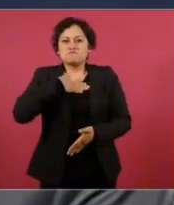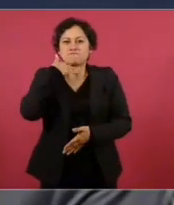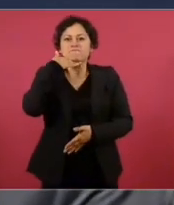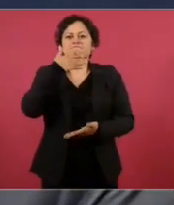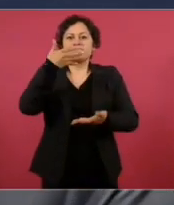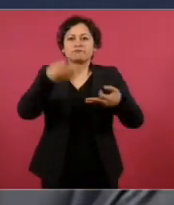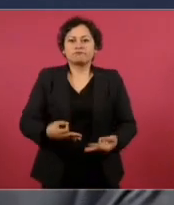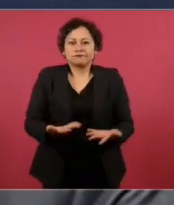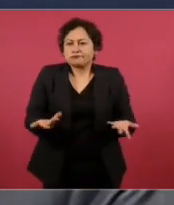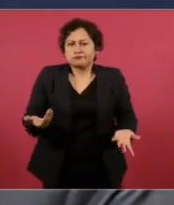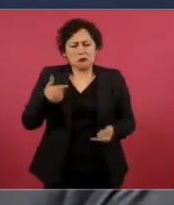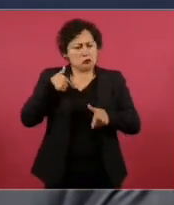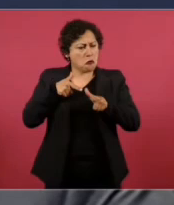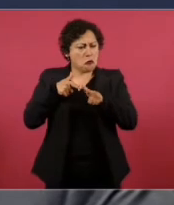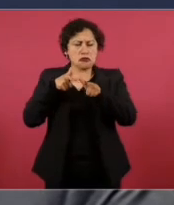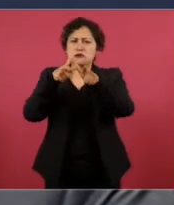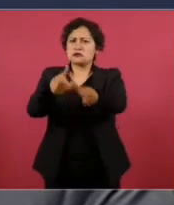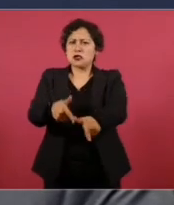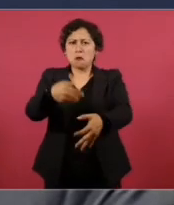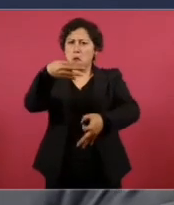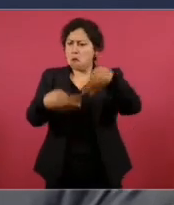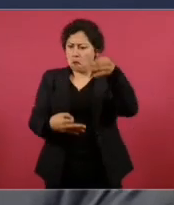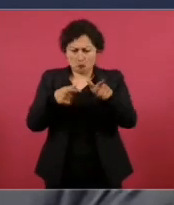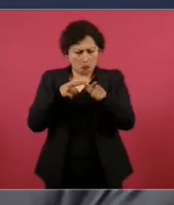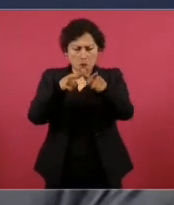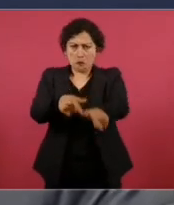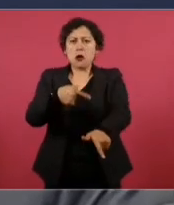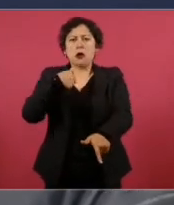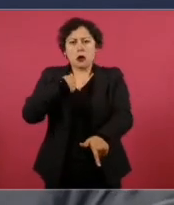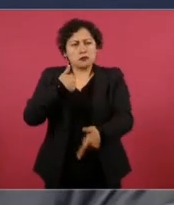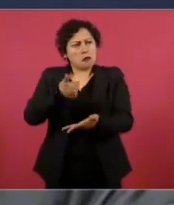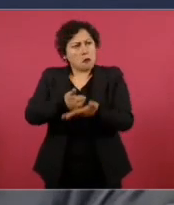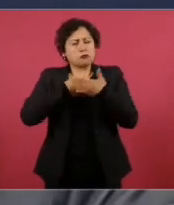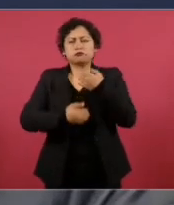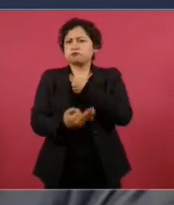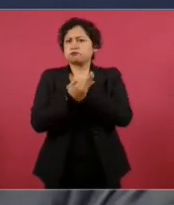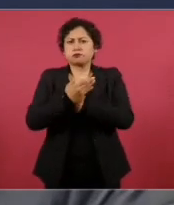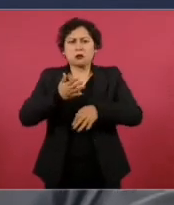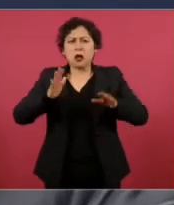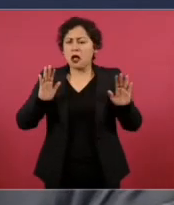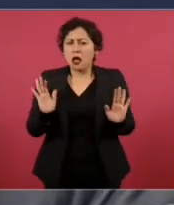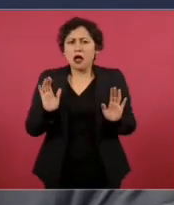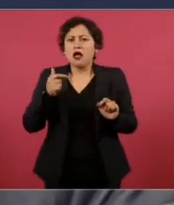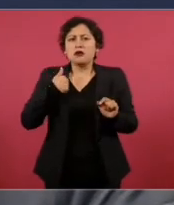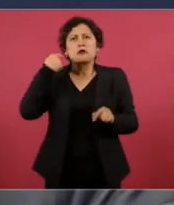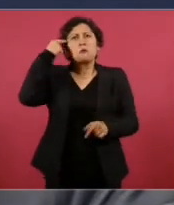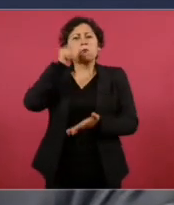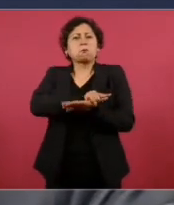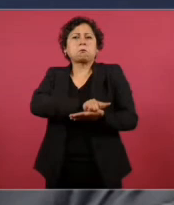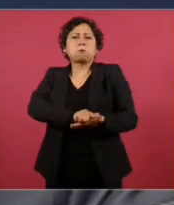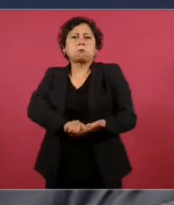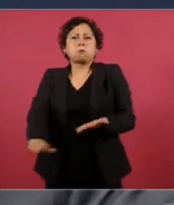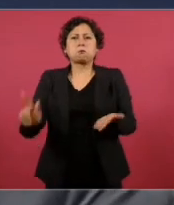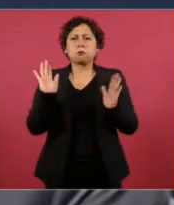Yo voy a seguir el procedimiento, lo estoy haciendo, me voy a defender, tengo mi conciencia tranquila, nunca he violado la